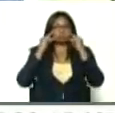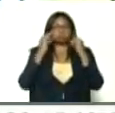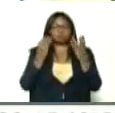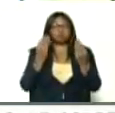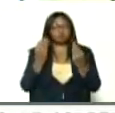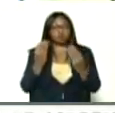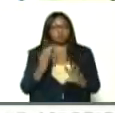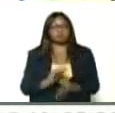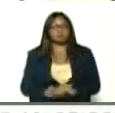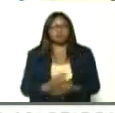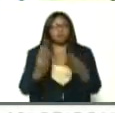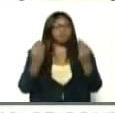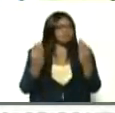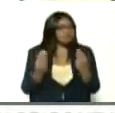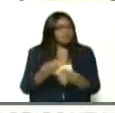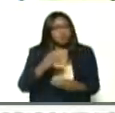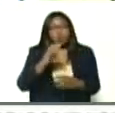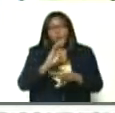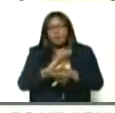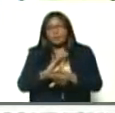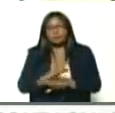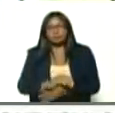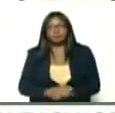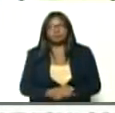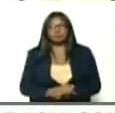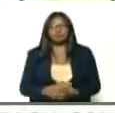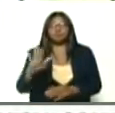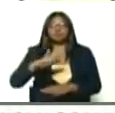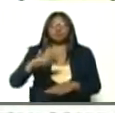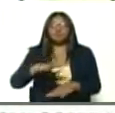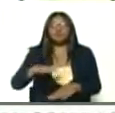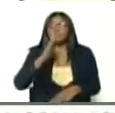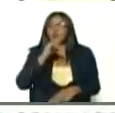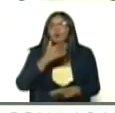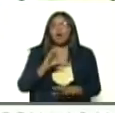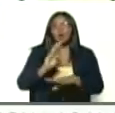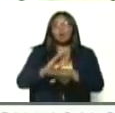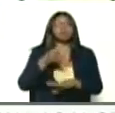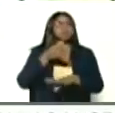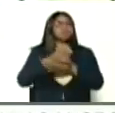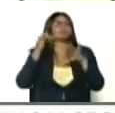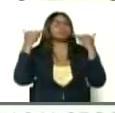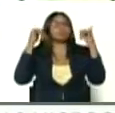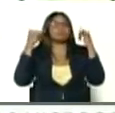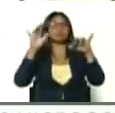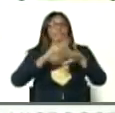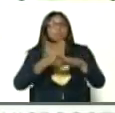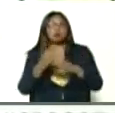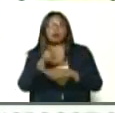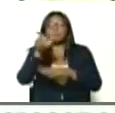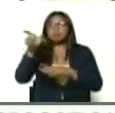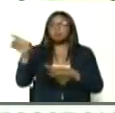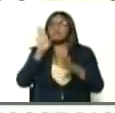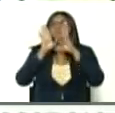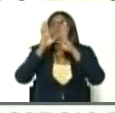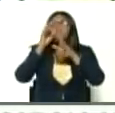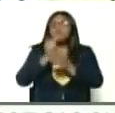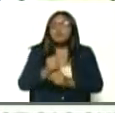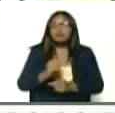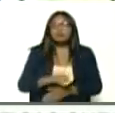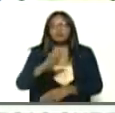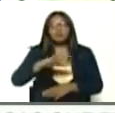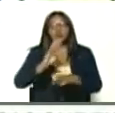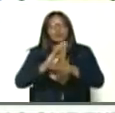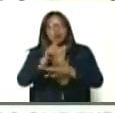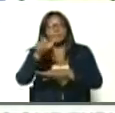bastante, bastante, ¿dónde no se cuida la gente? Cuando va a una rumba, una rumbita, o una mega rumba, ¿dónde